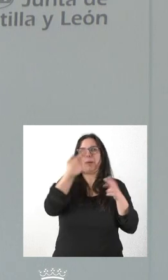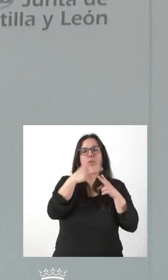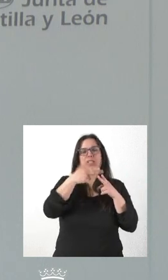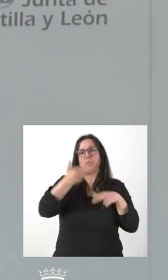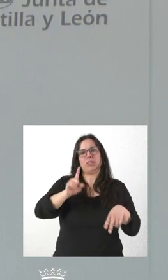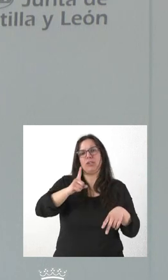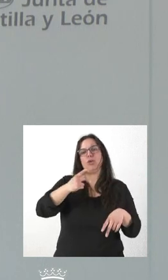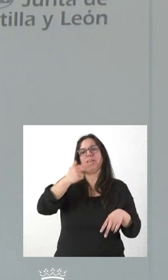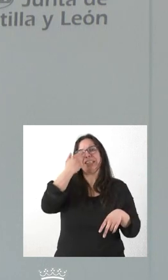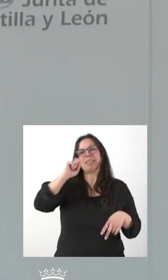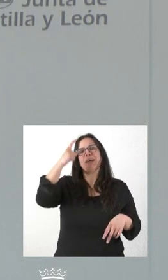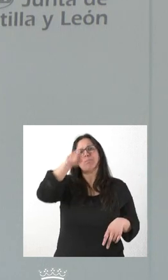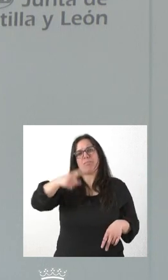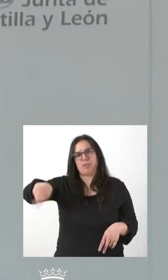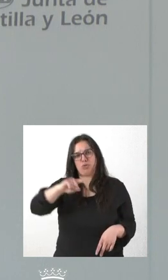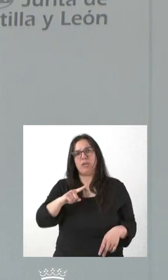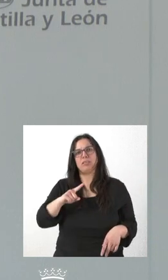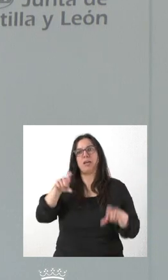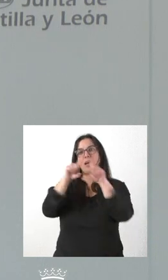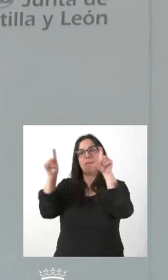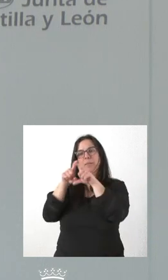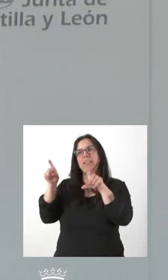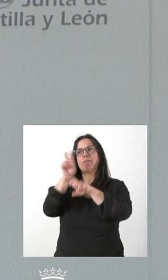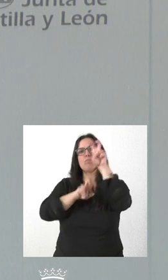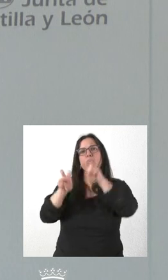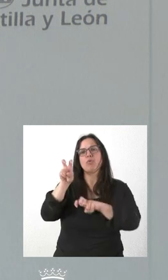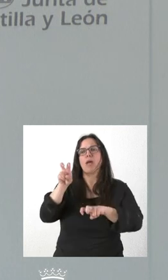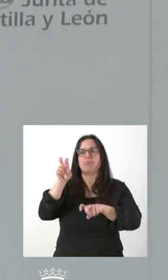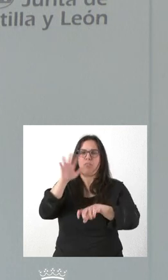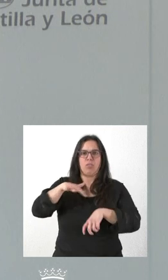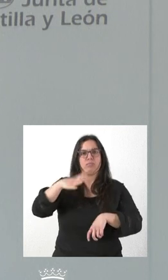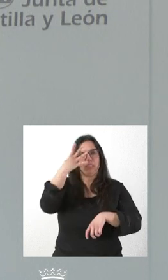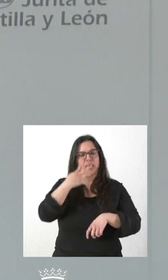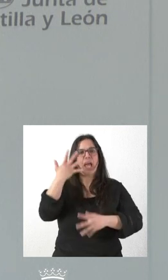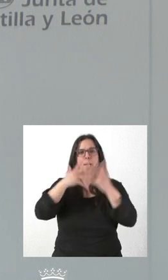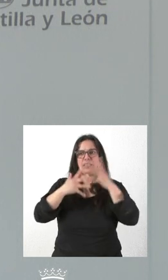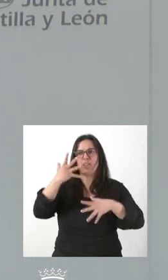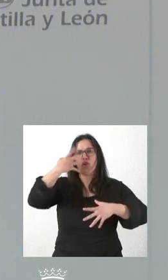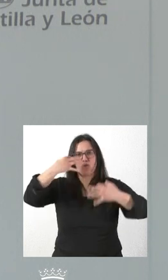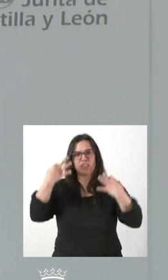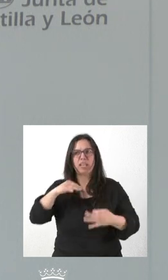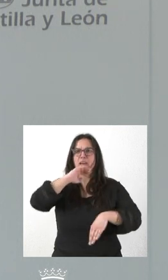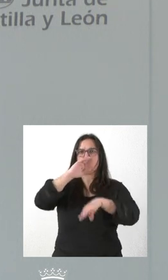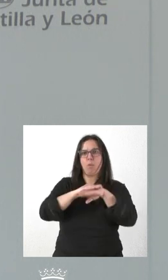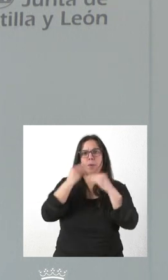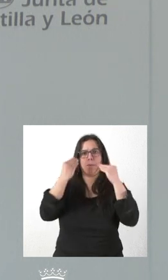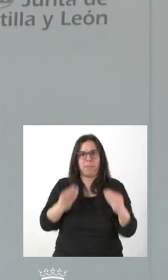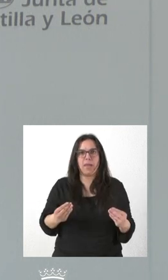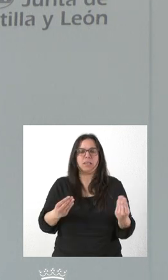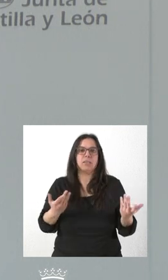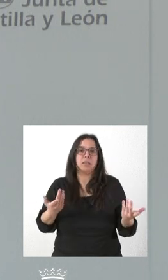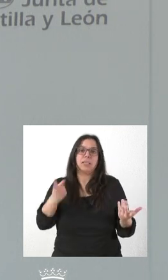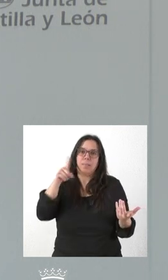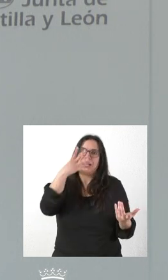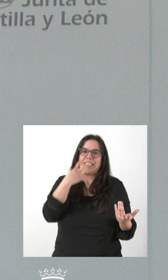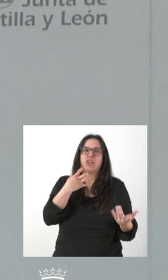el interés de la gente. Que las empresas vengan y las empresas buscan sitios con seriedad, administraciones serias y que cumplen. Y la seriedad también pasa por